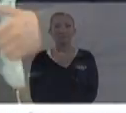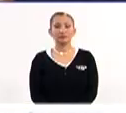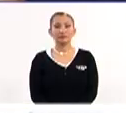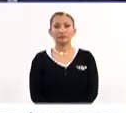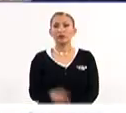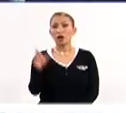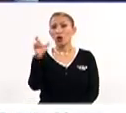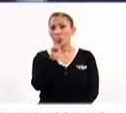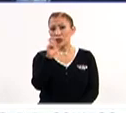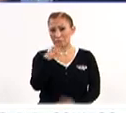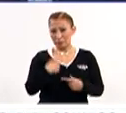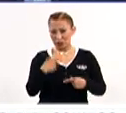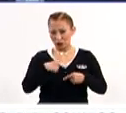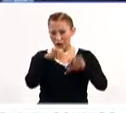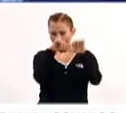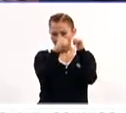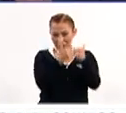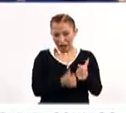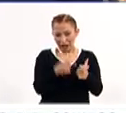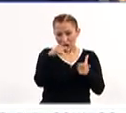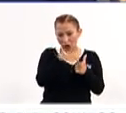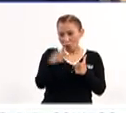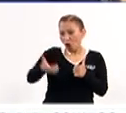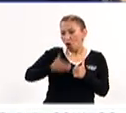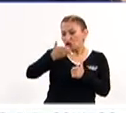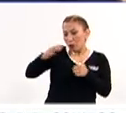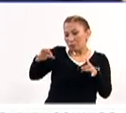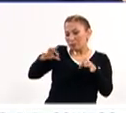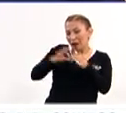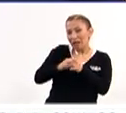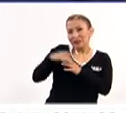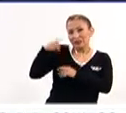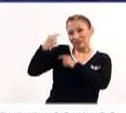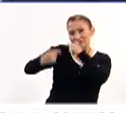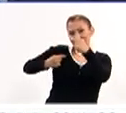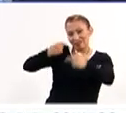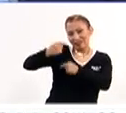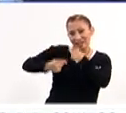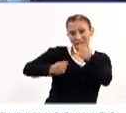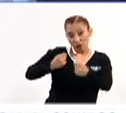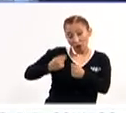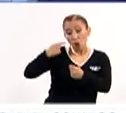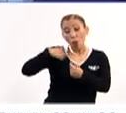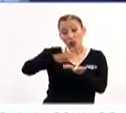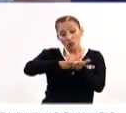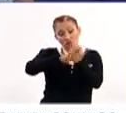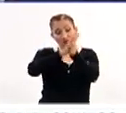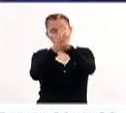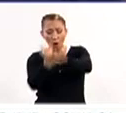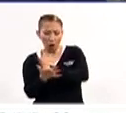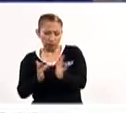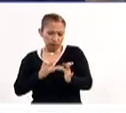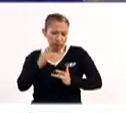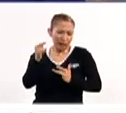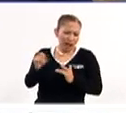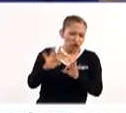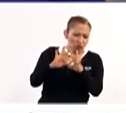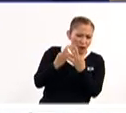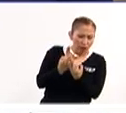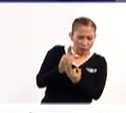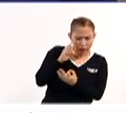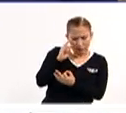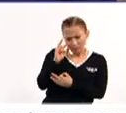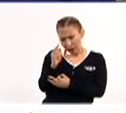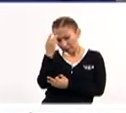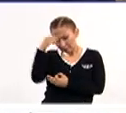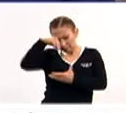Cuando lo que el artesano produce se apega a las costumbres, se vuelve tradicional. Cuando traduce o interpreta un modo peculiar